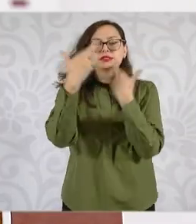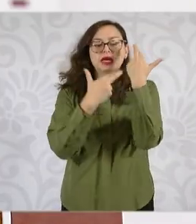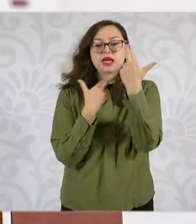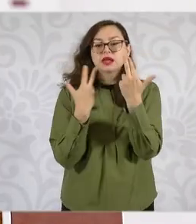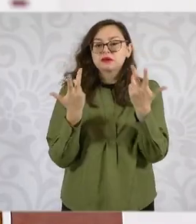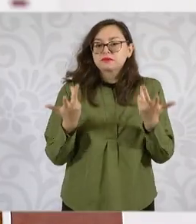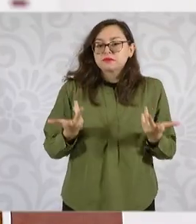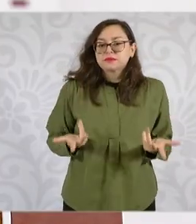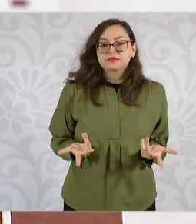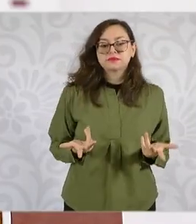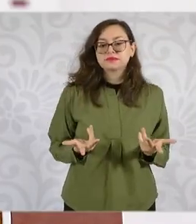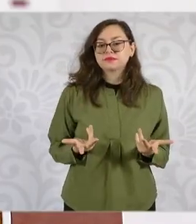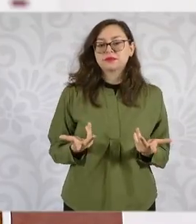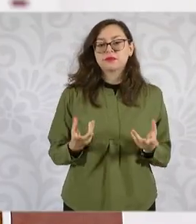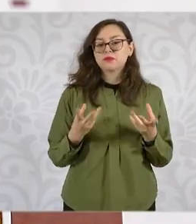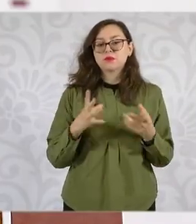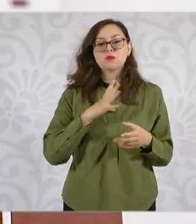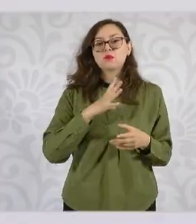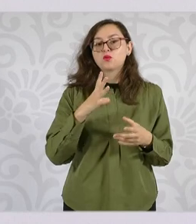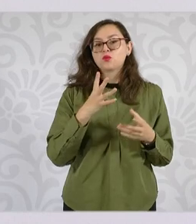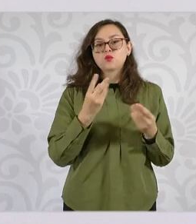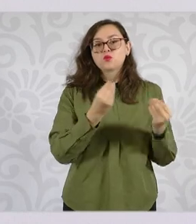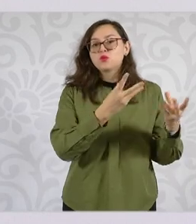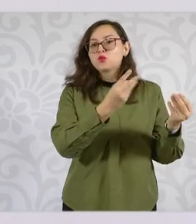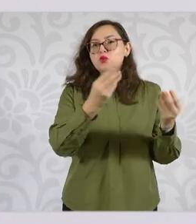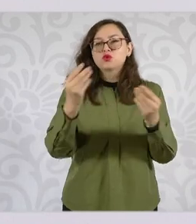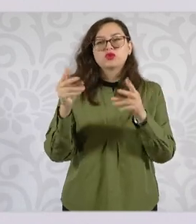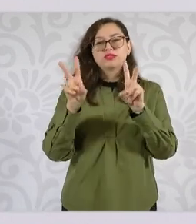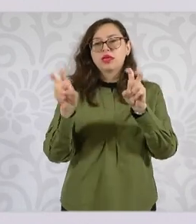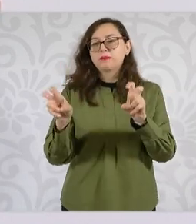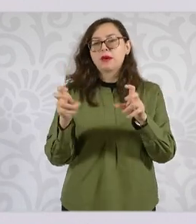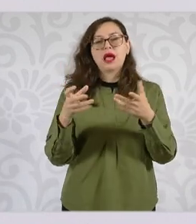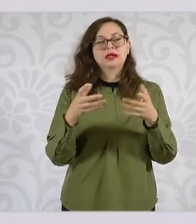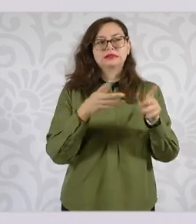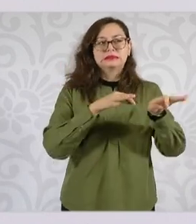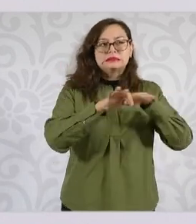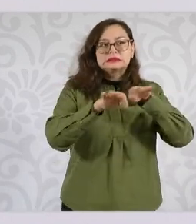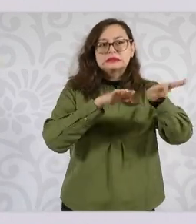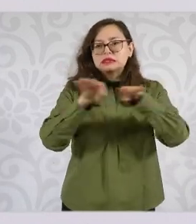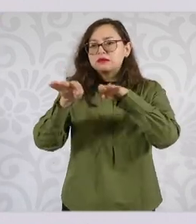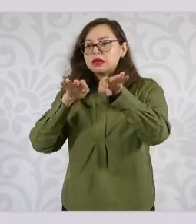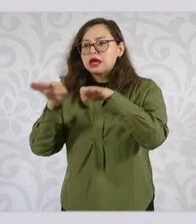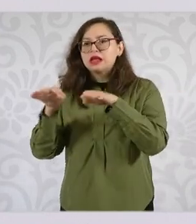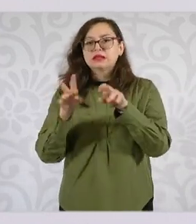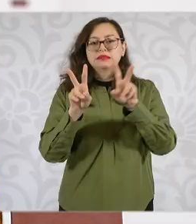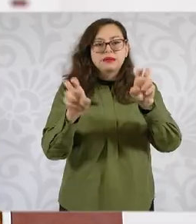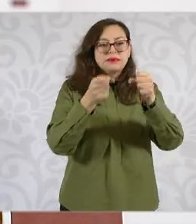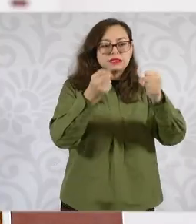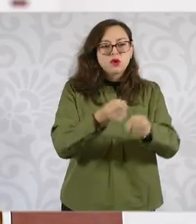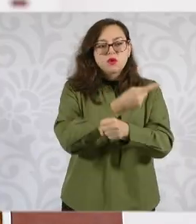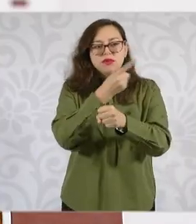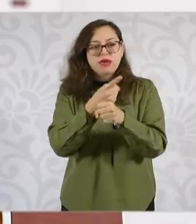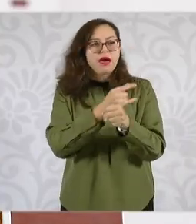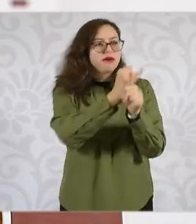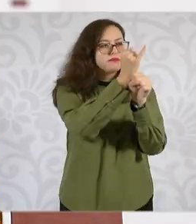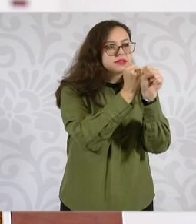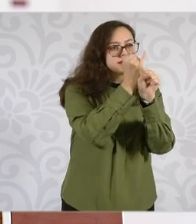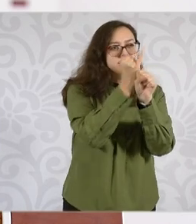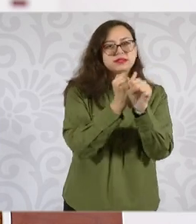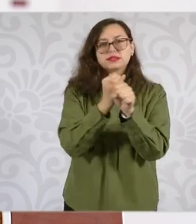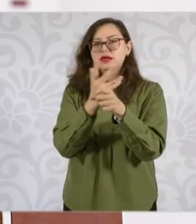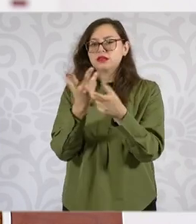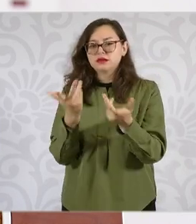en muchos ámbitos, en el caso de la seguridad, en inteligencia e investigación y finalmente en